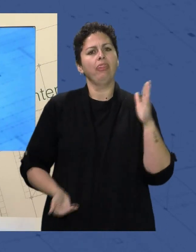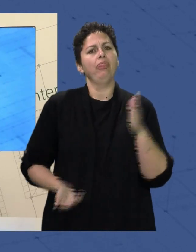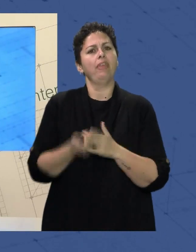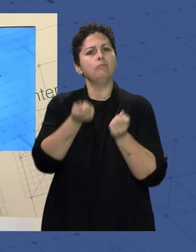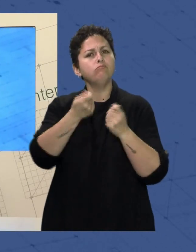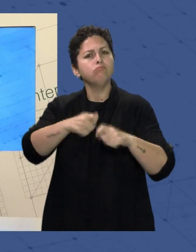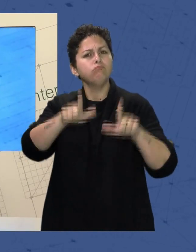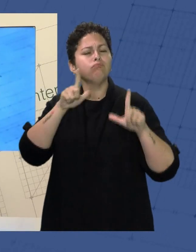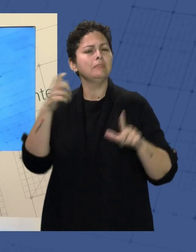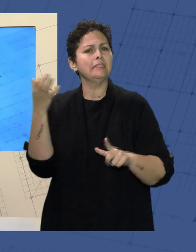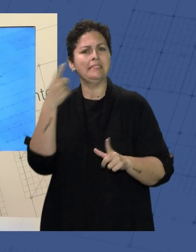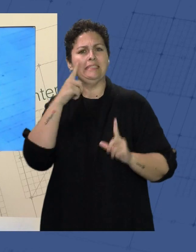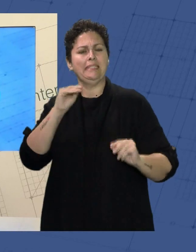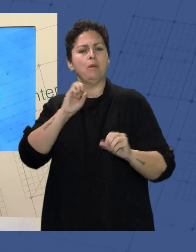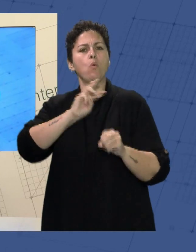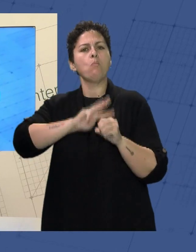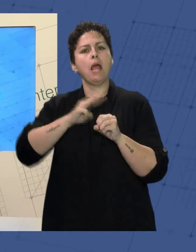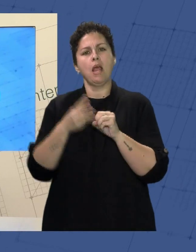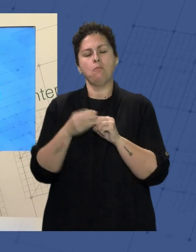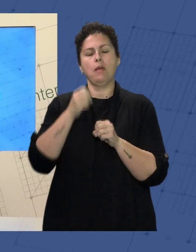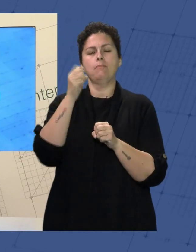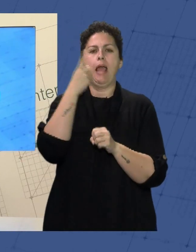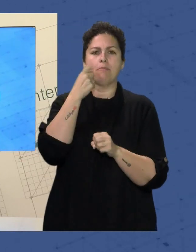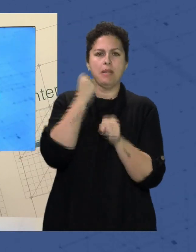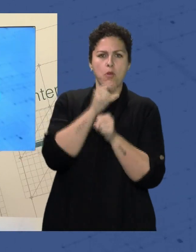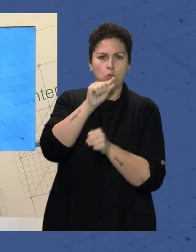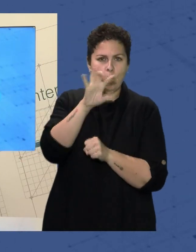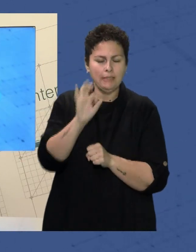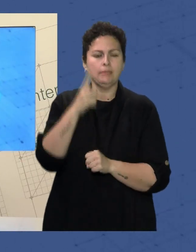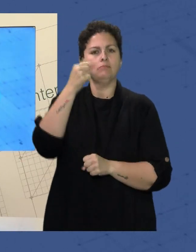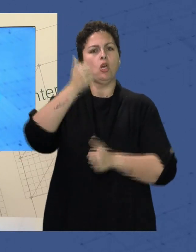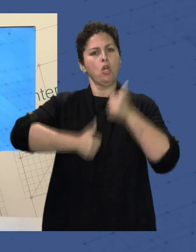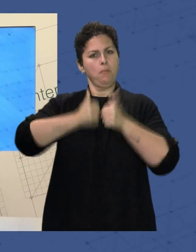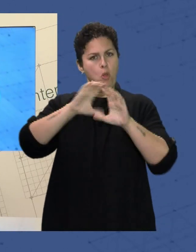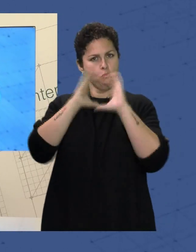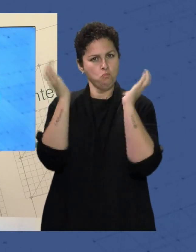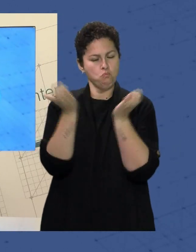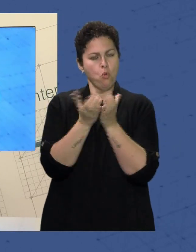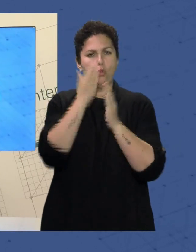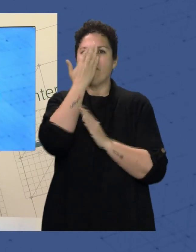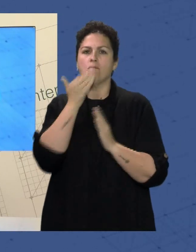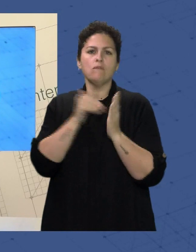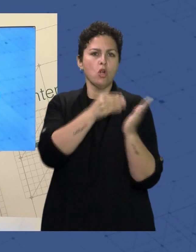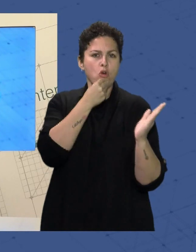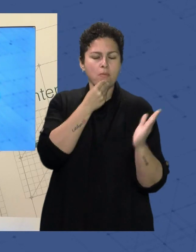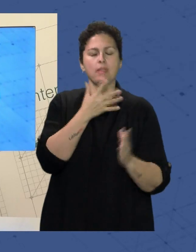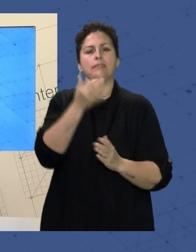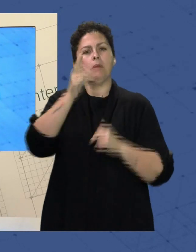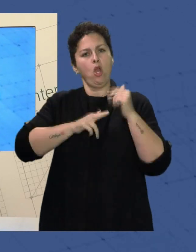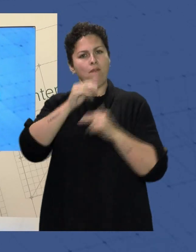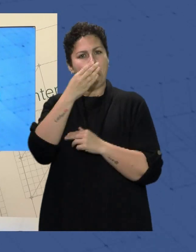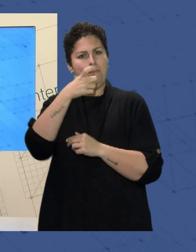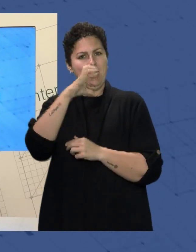como protagonistas a la web almeriaempleo.es, al campeonato del mundo de food trucks y a las obras de Blas Infante.